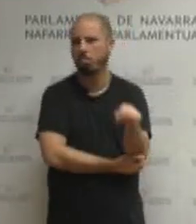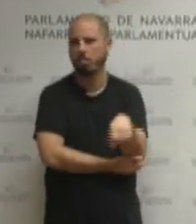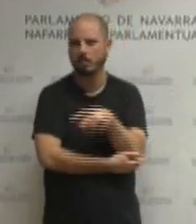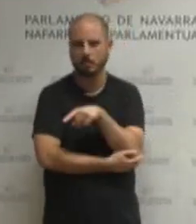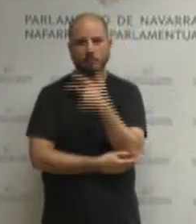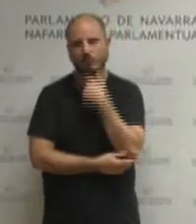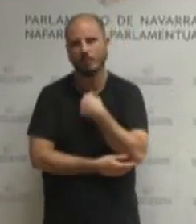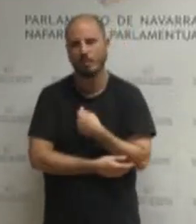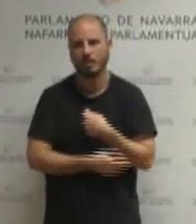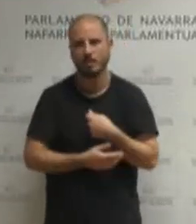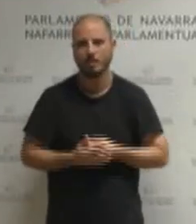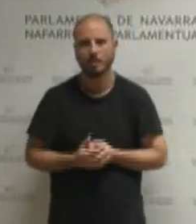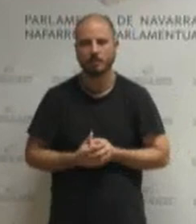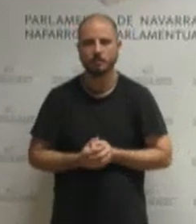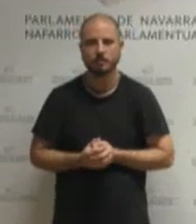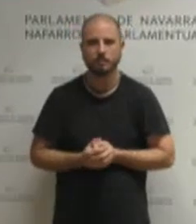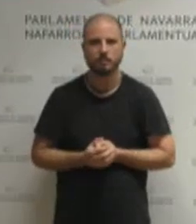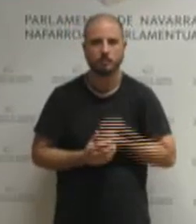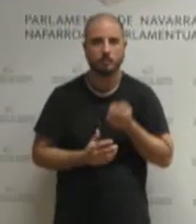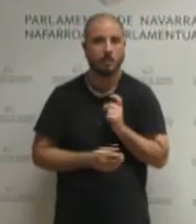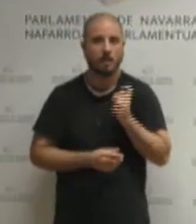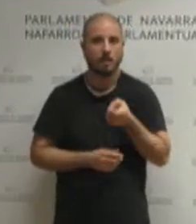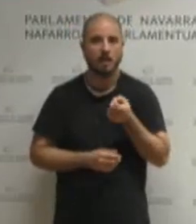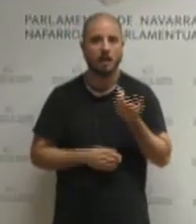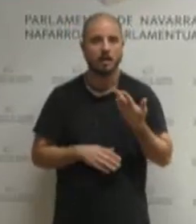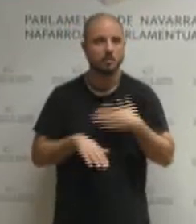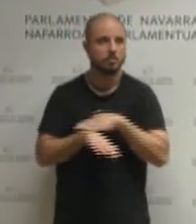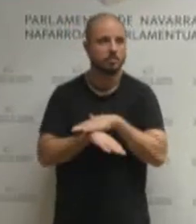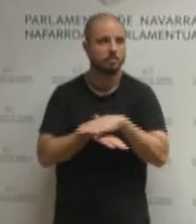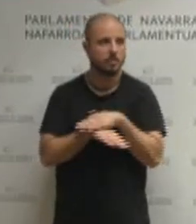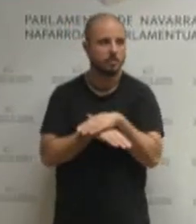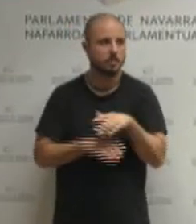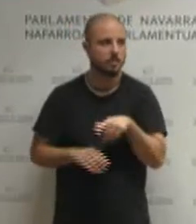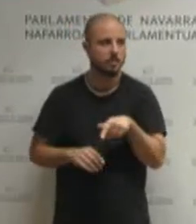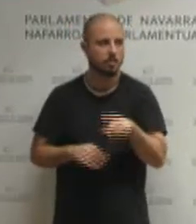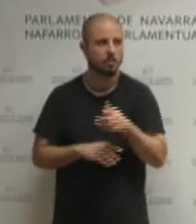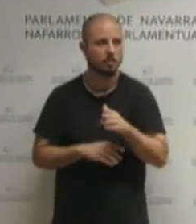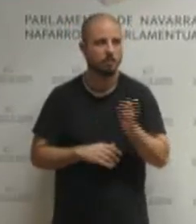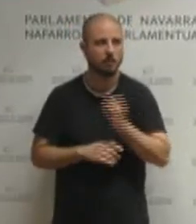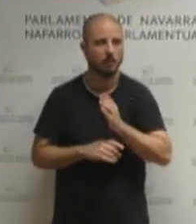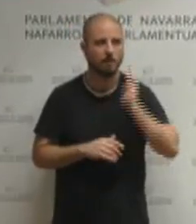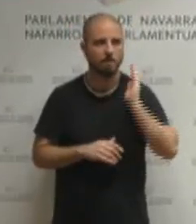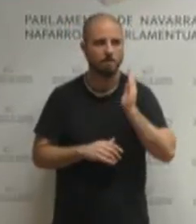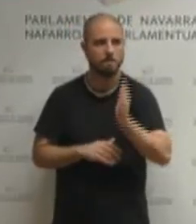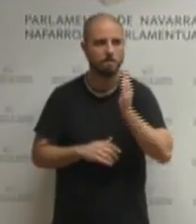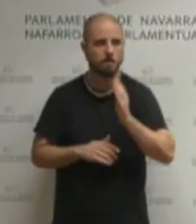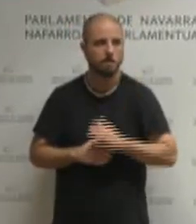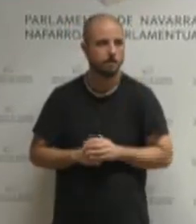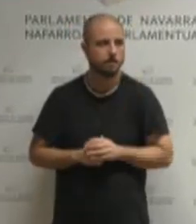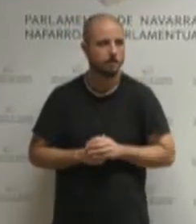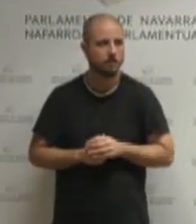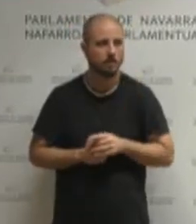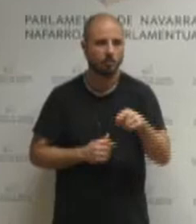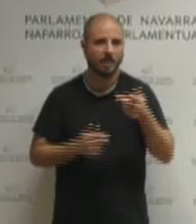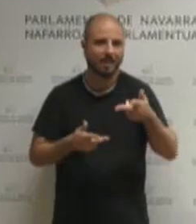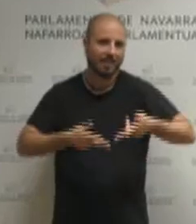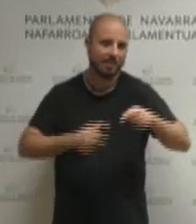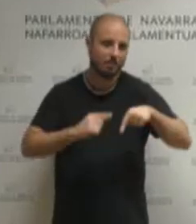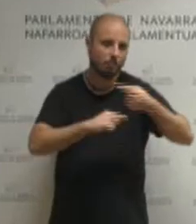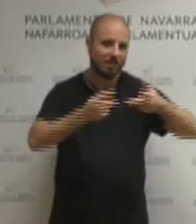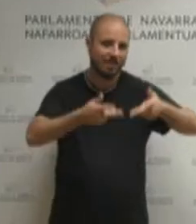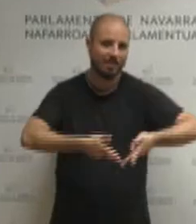oibaten itzen atzean da benetan larria dena eta horrek oso tarte gutxi hartu du